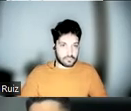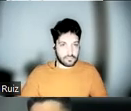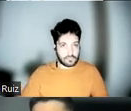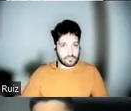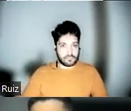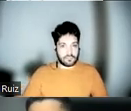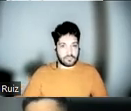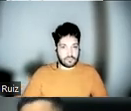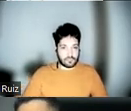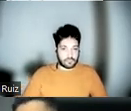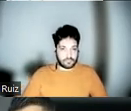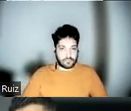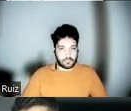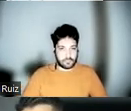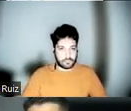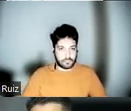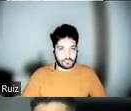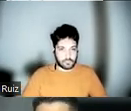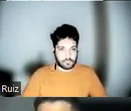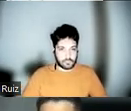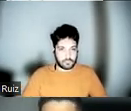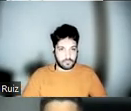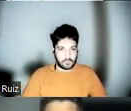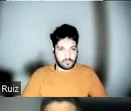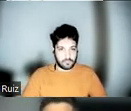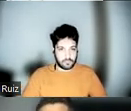técnicamente debería llevar al año, a los 12 meses.